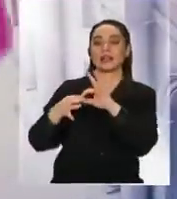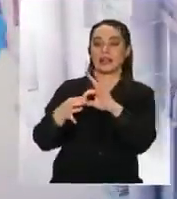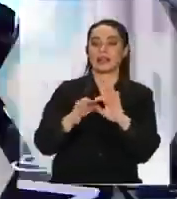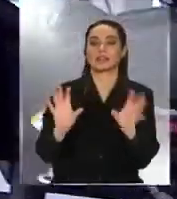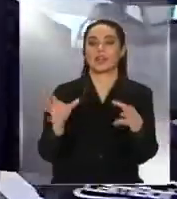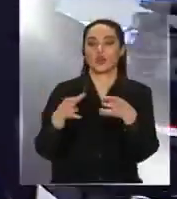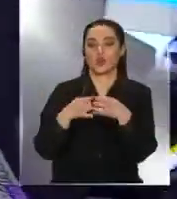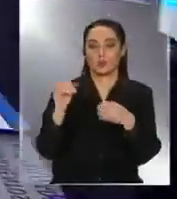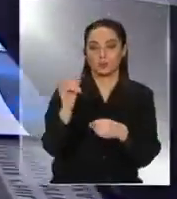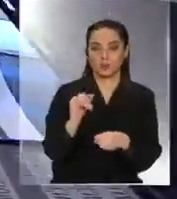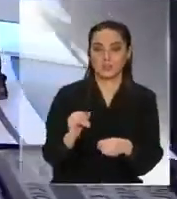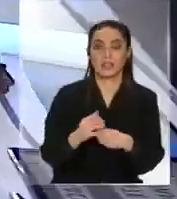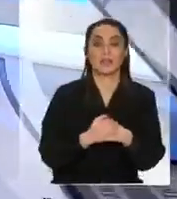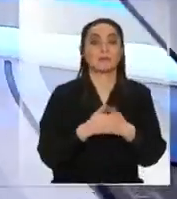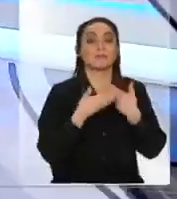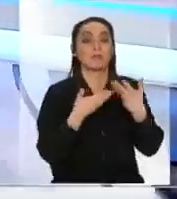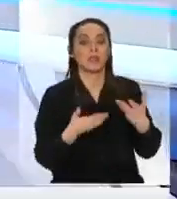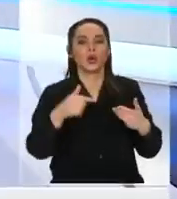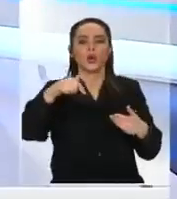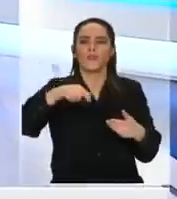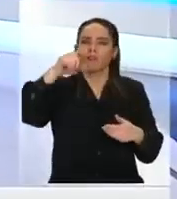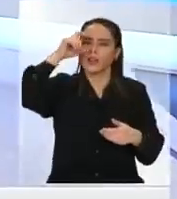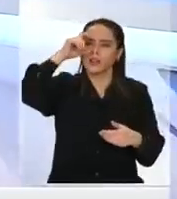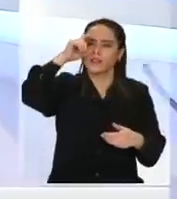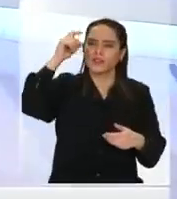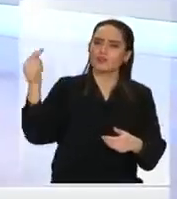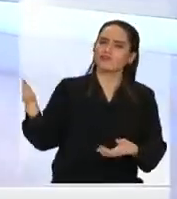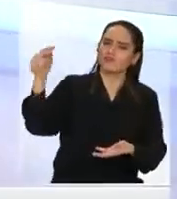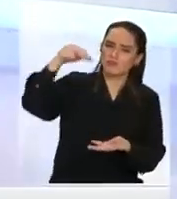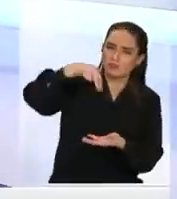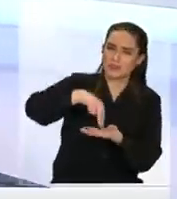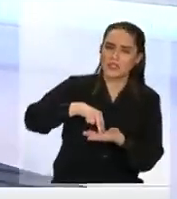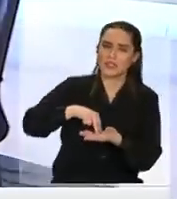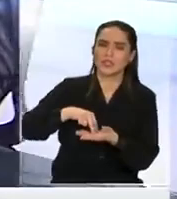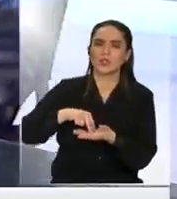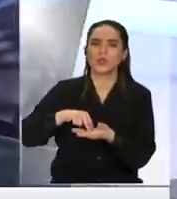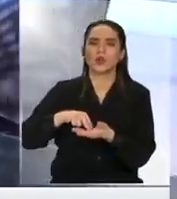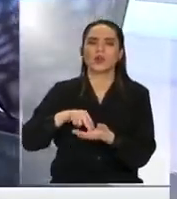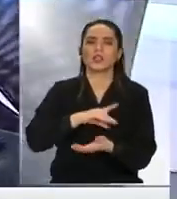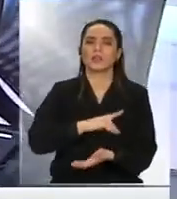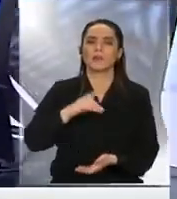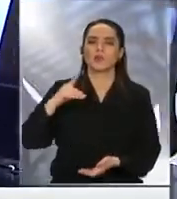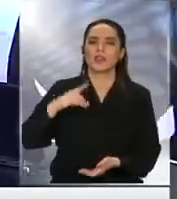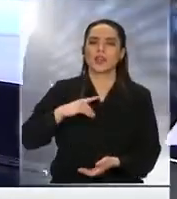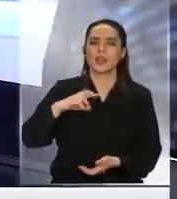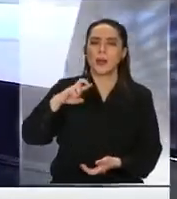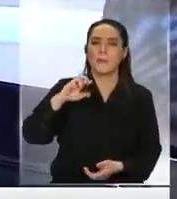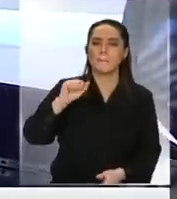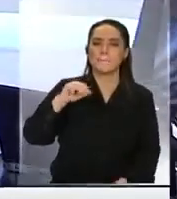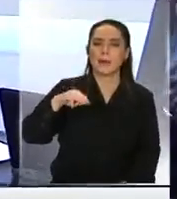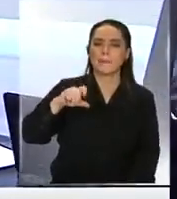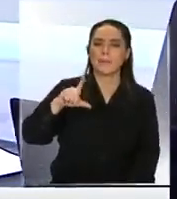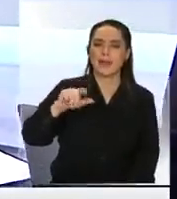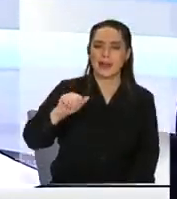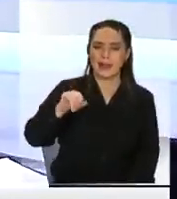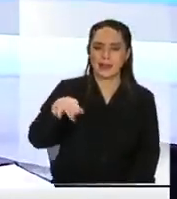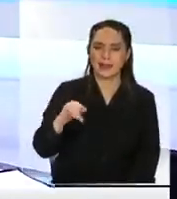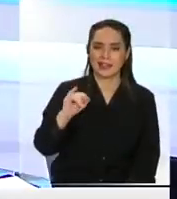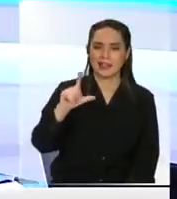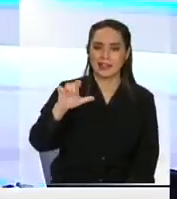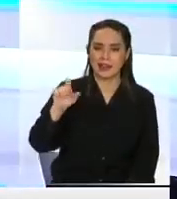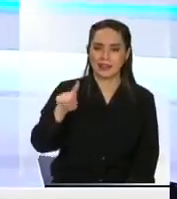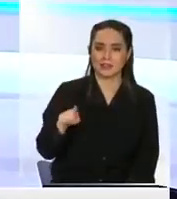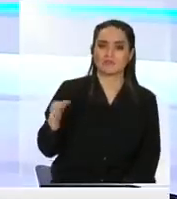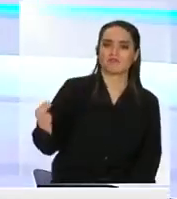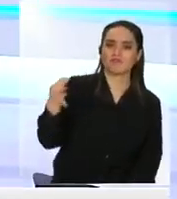el otro día estaba acá en vivo con Joaquín Lavín y me escribió la diputada Pamela Giles por Twitter y me pregunta